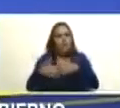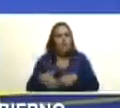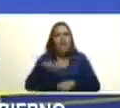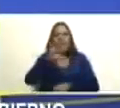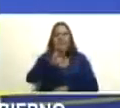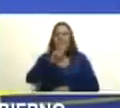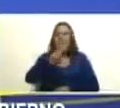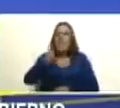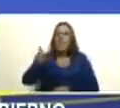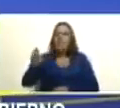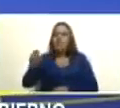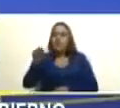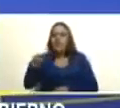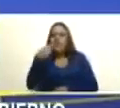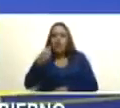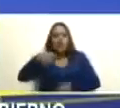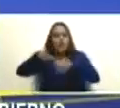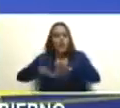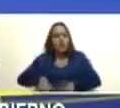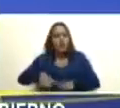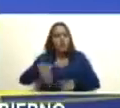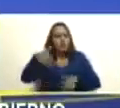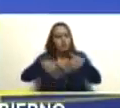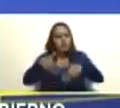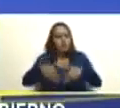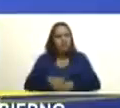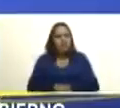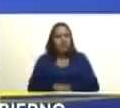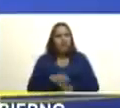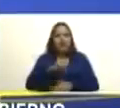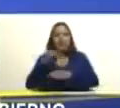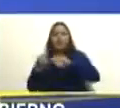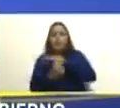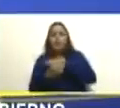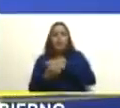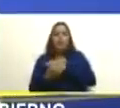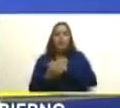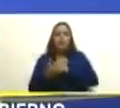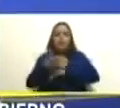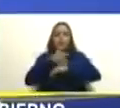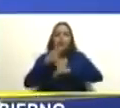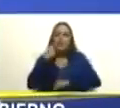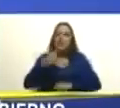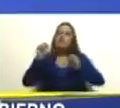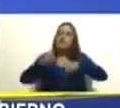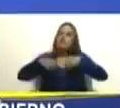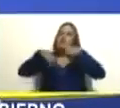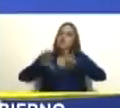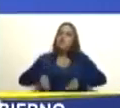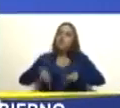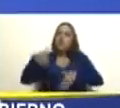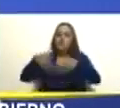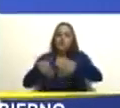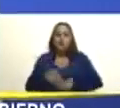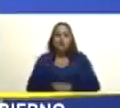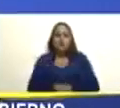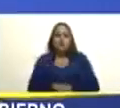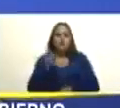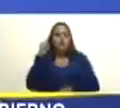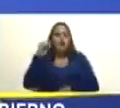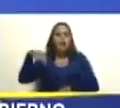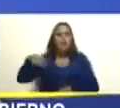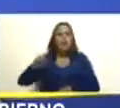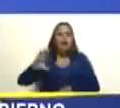suspenda el referéndum el gobierno de Guyana dijo suspenda el referéndum la Machado dijo